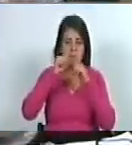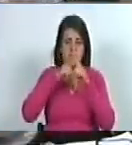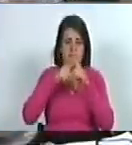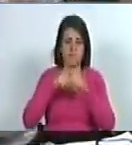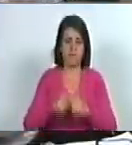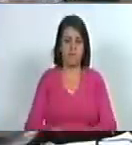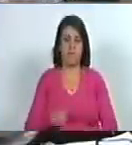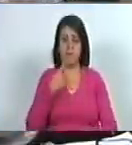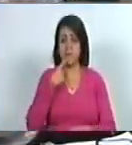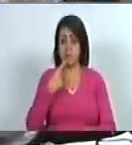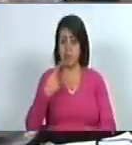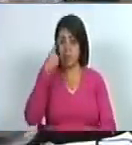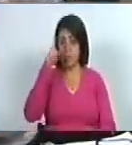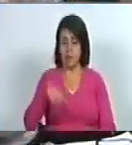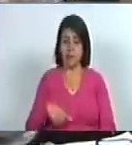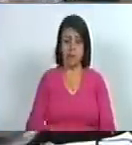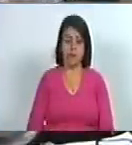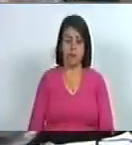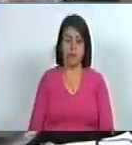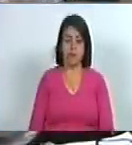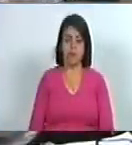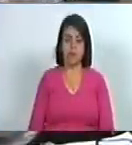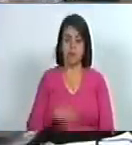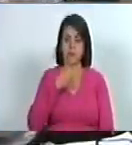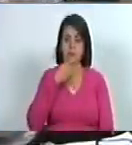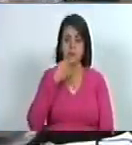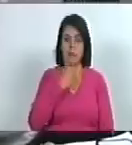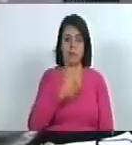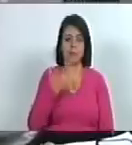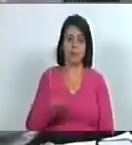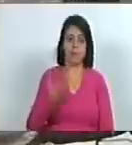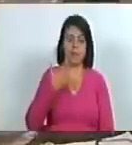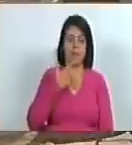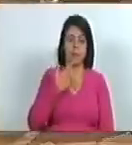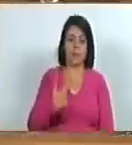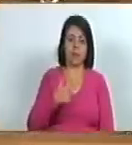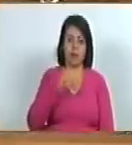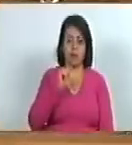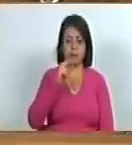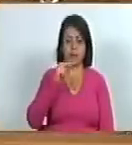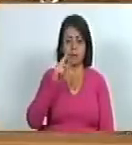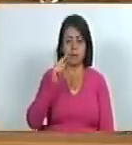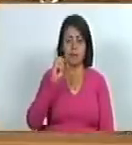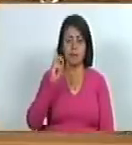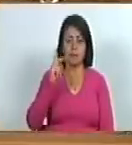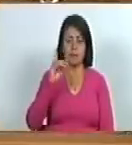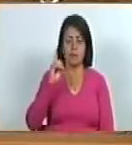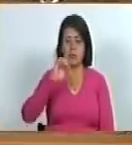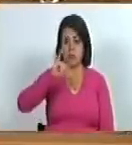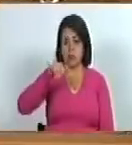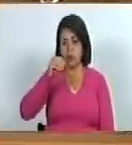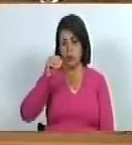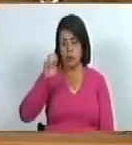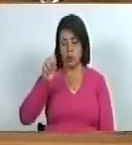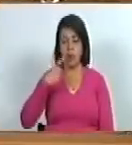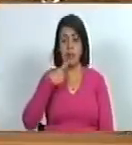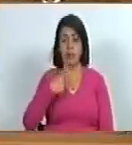y también uno de los jóvenes insignes como Antonio José de Sucre decía